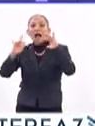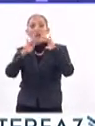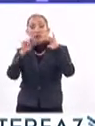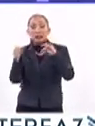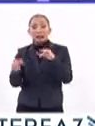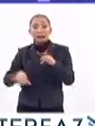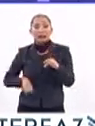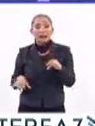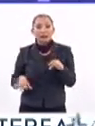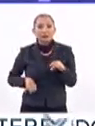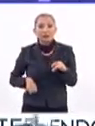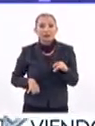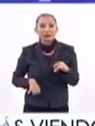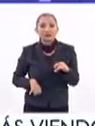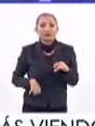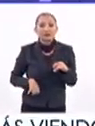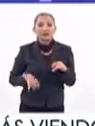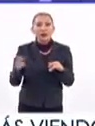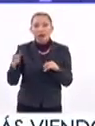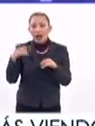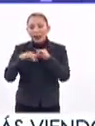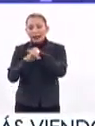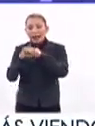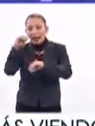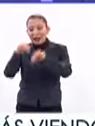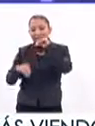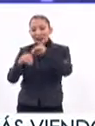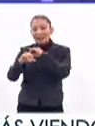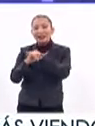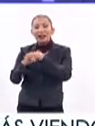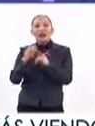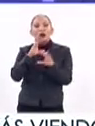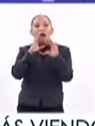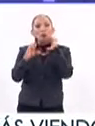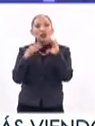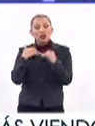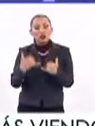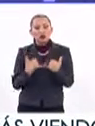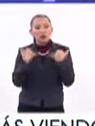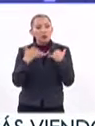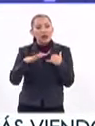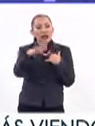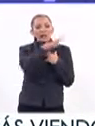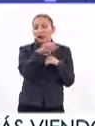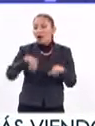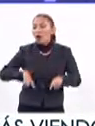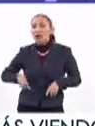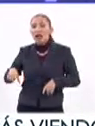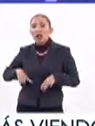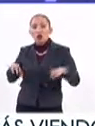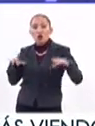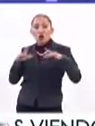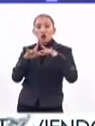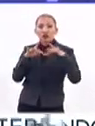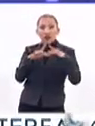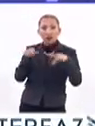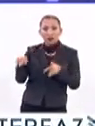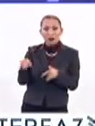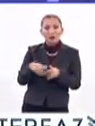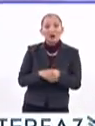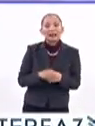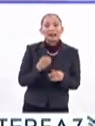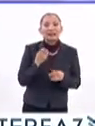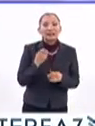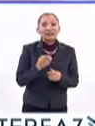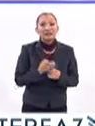que aquí es muy interesante este punto. Una plataforma de comunicación entre las adolescentes y el gobierno de la ciudad. Creo que